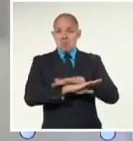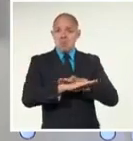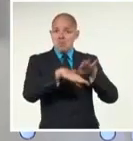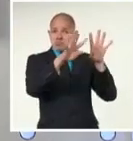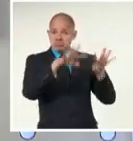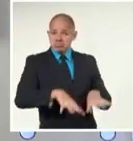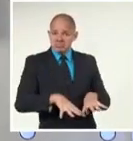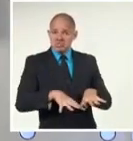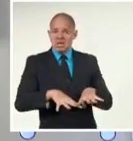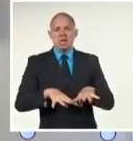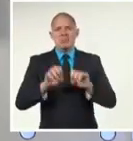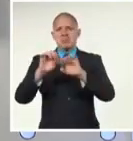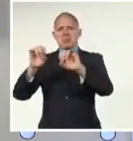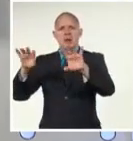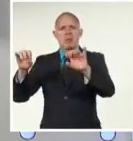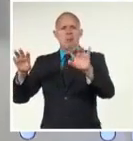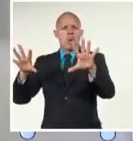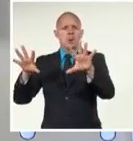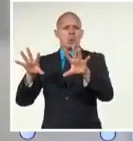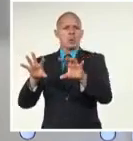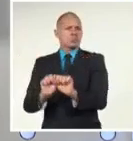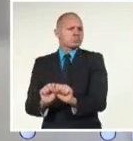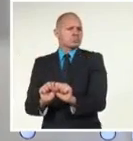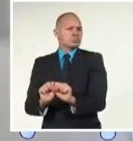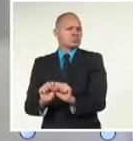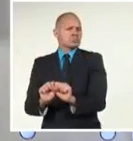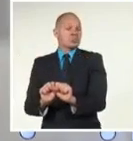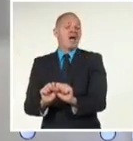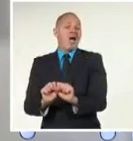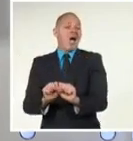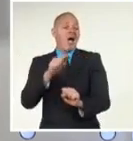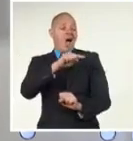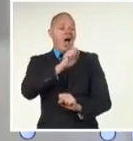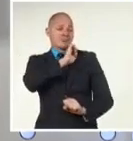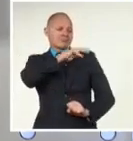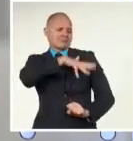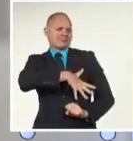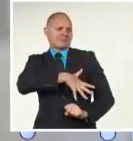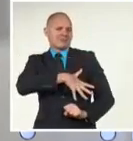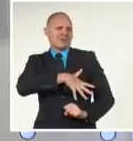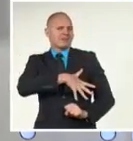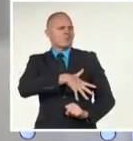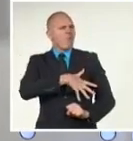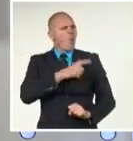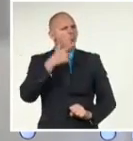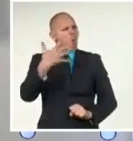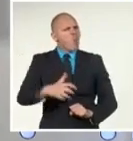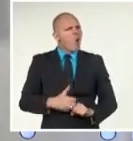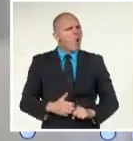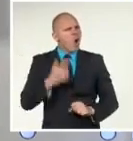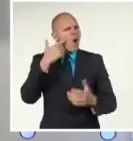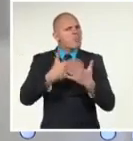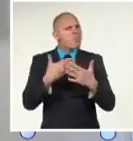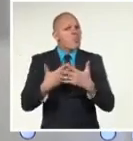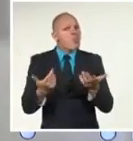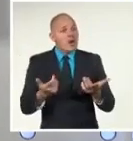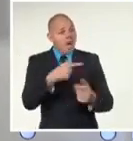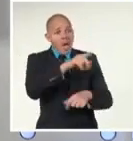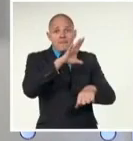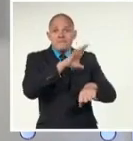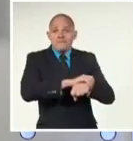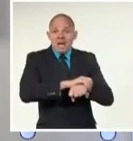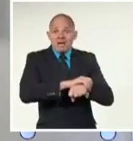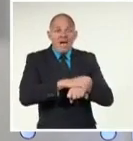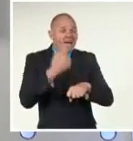palestina, la hazaña se convirtió en leyenda, pues demostró que ninguna cárcel de Israel es totalmente infalible, que hasta una